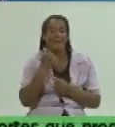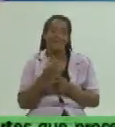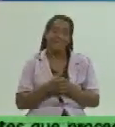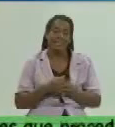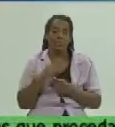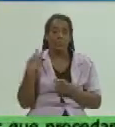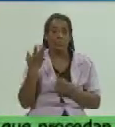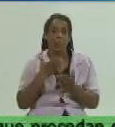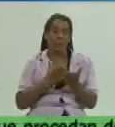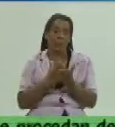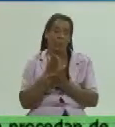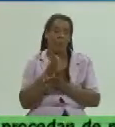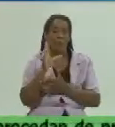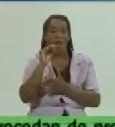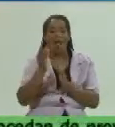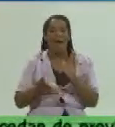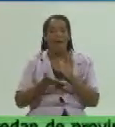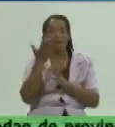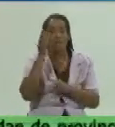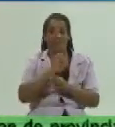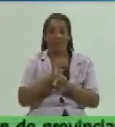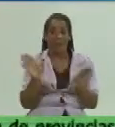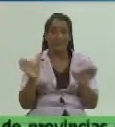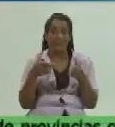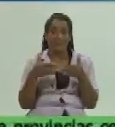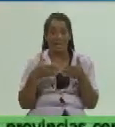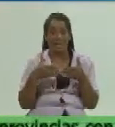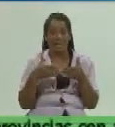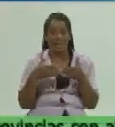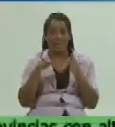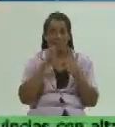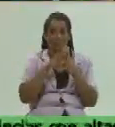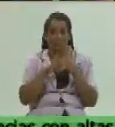continuando aquí hablando alto y claro cerrando ya casi nuestra emisión